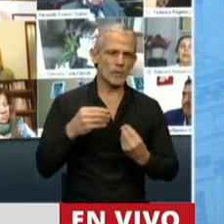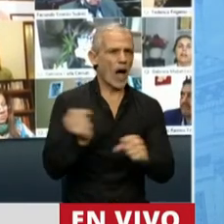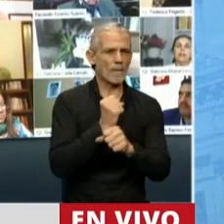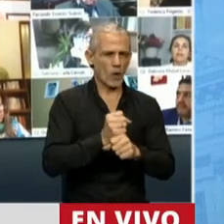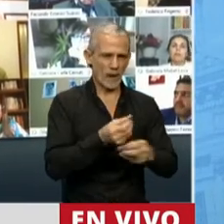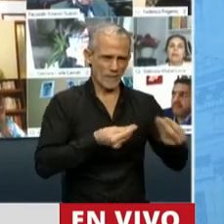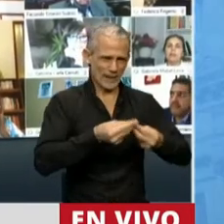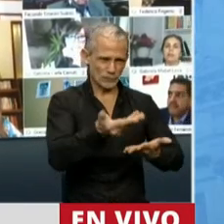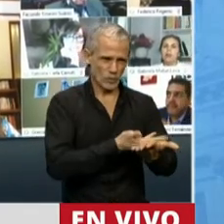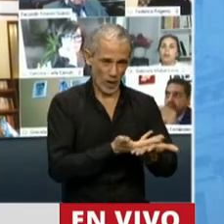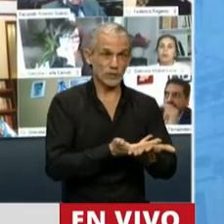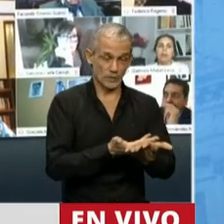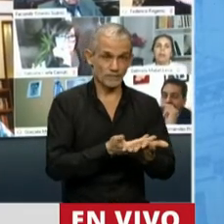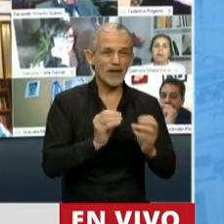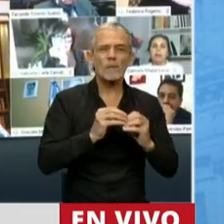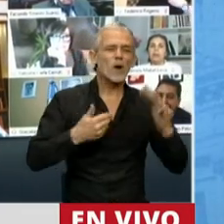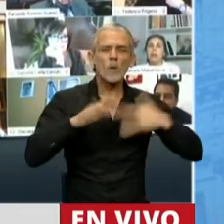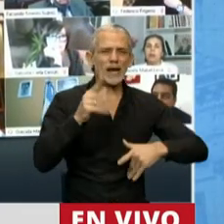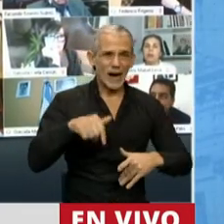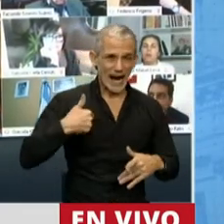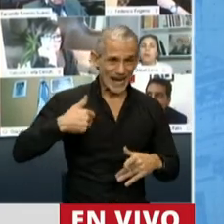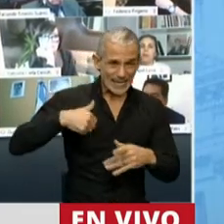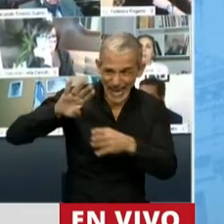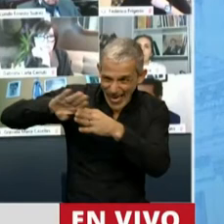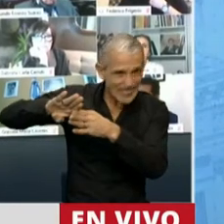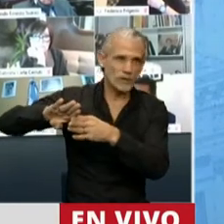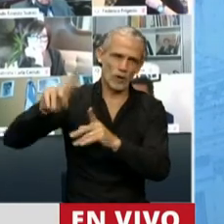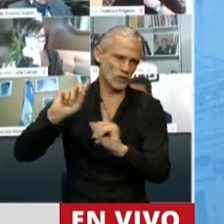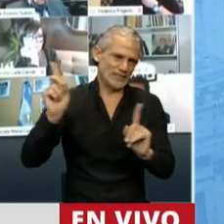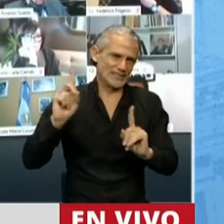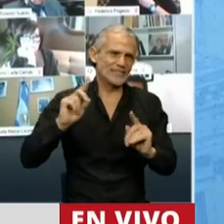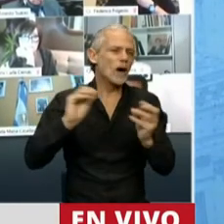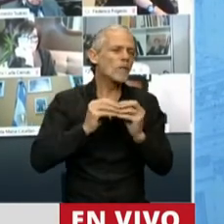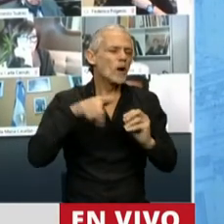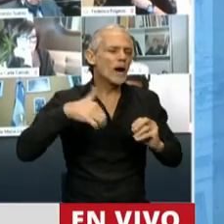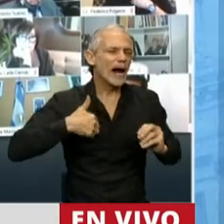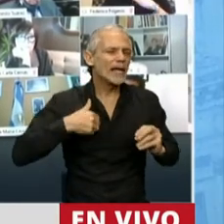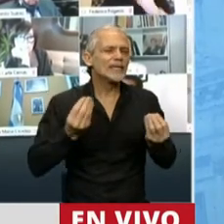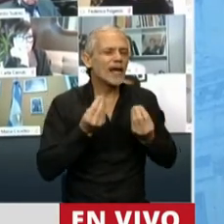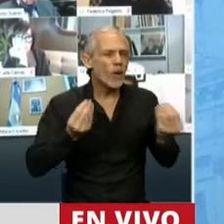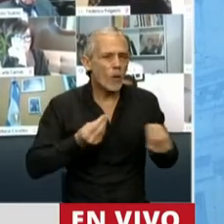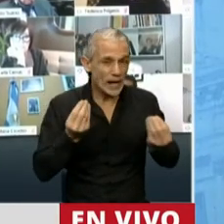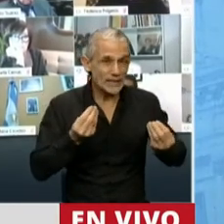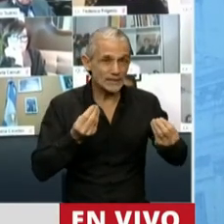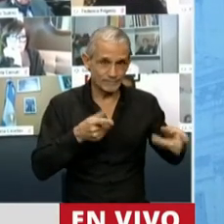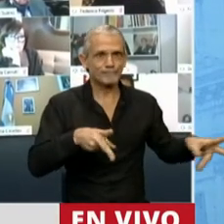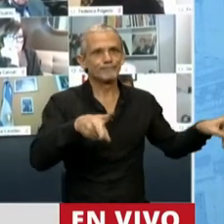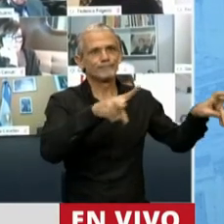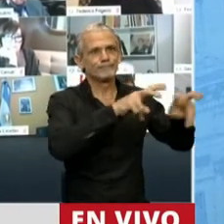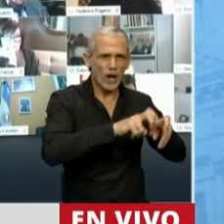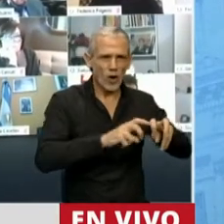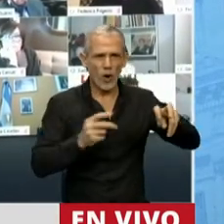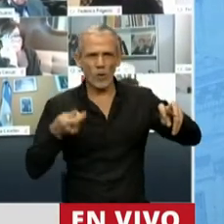presupuesto. El gran problema no es la deuda. El gran problema, presidente, y voy terminando, es el déficit fiscal